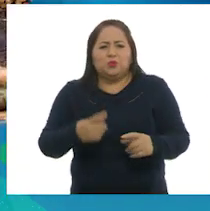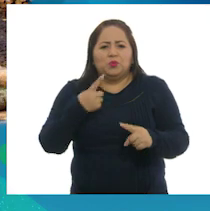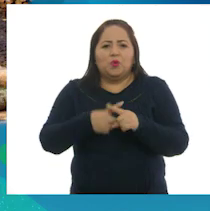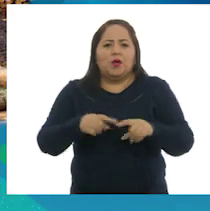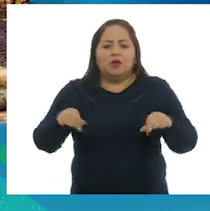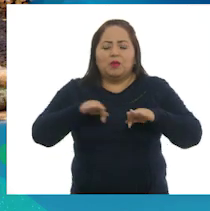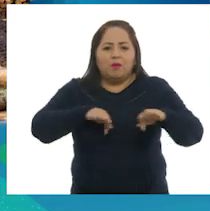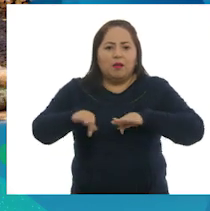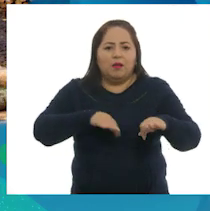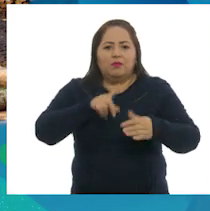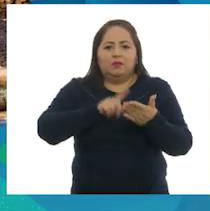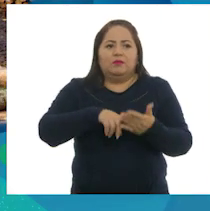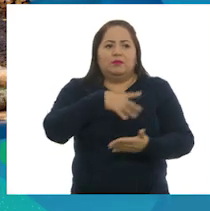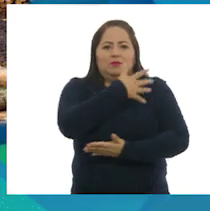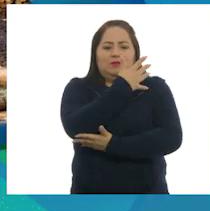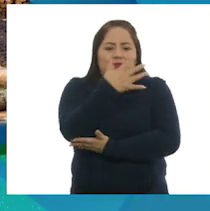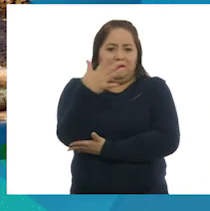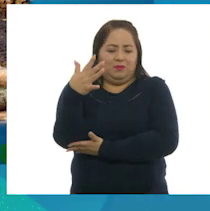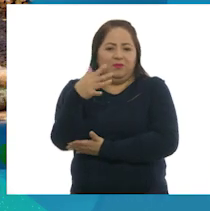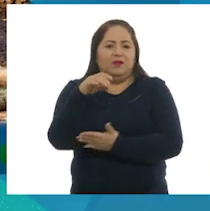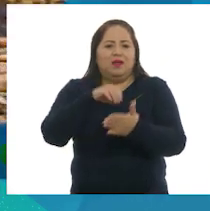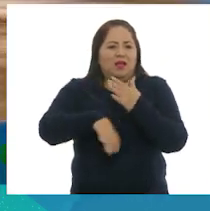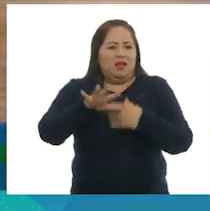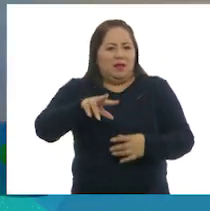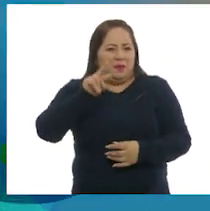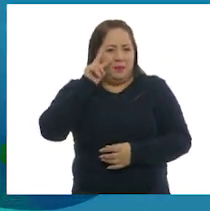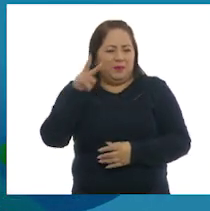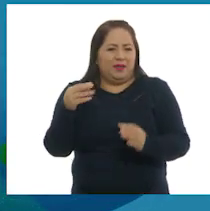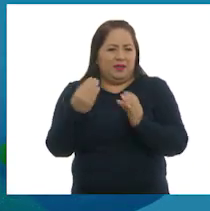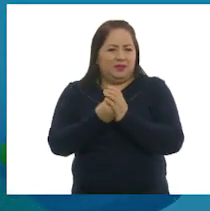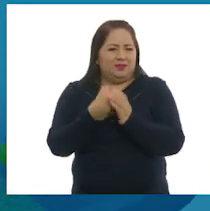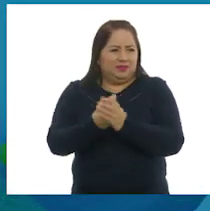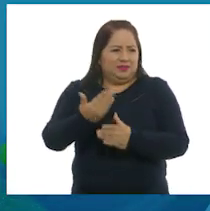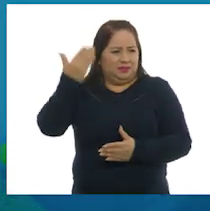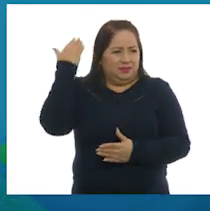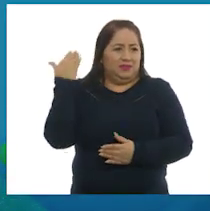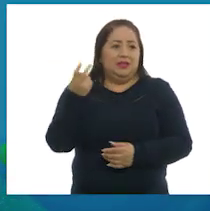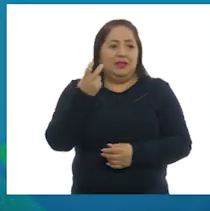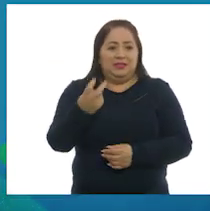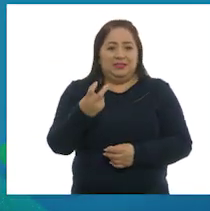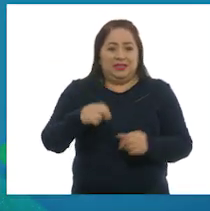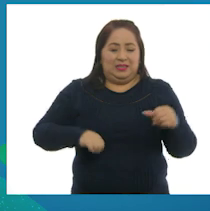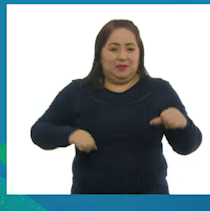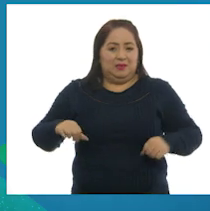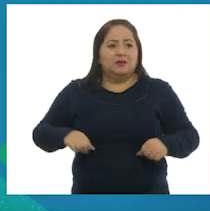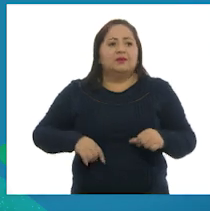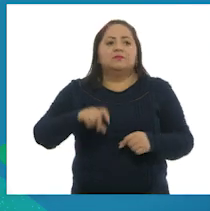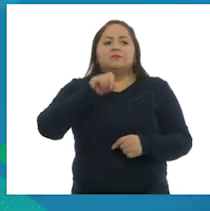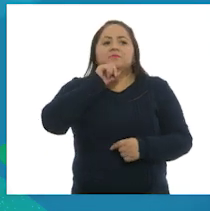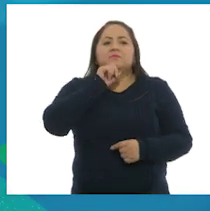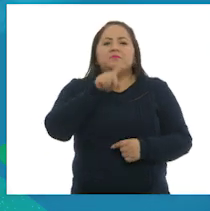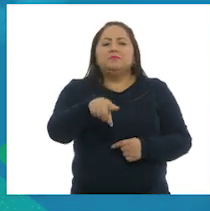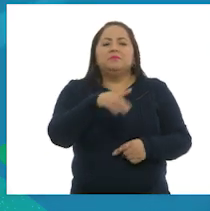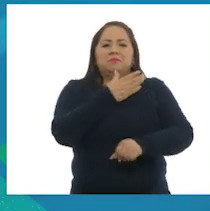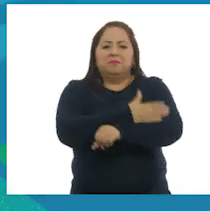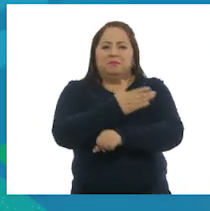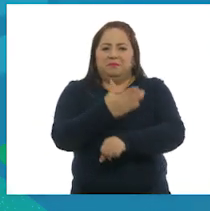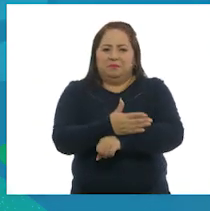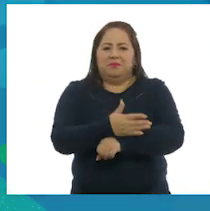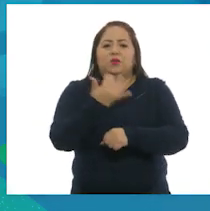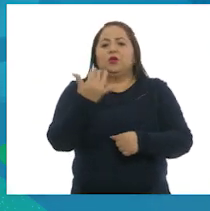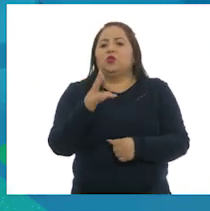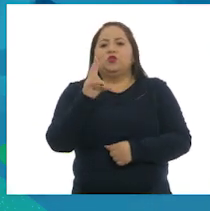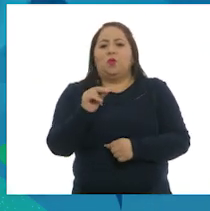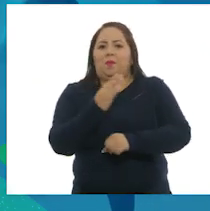la actividad forestal. Como vimos en la clase pasada, esta actividad incluye los productos maderables